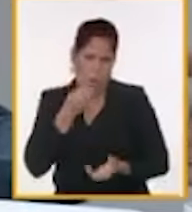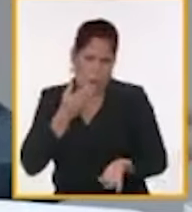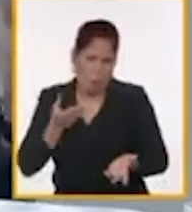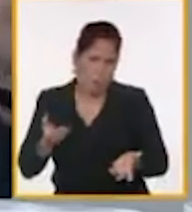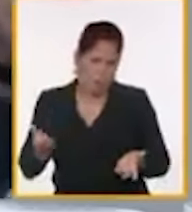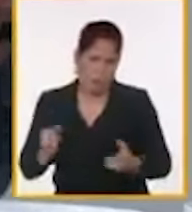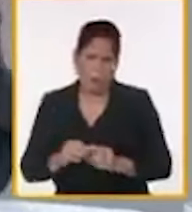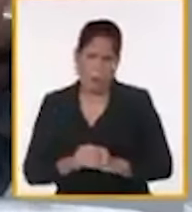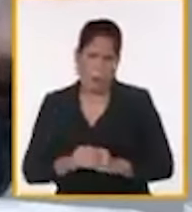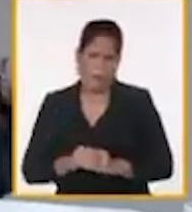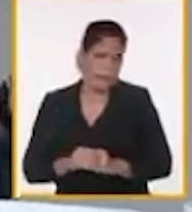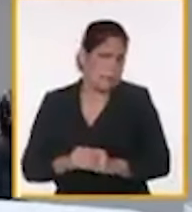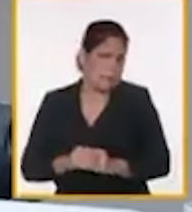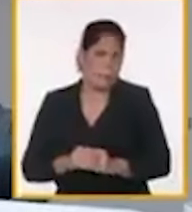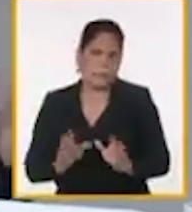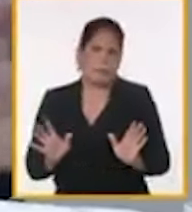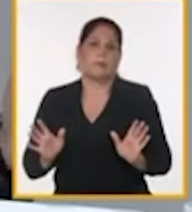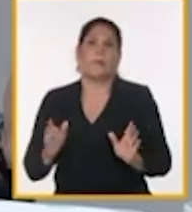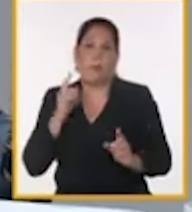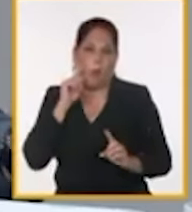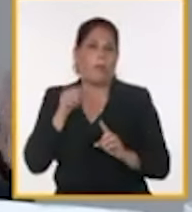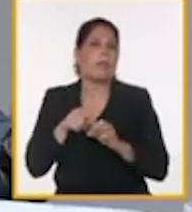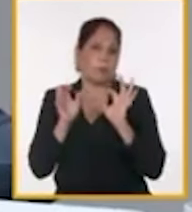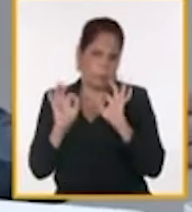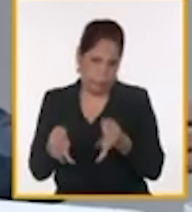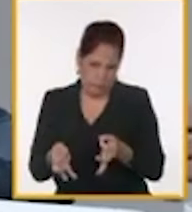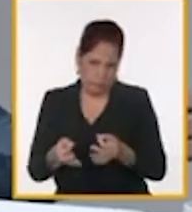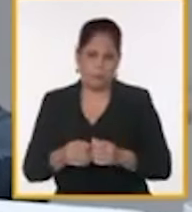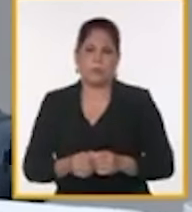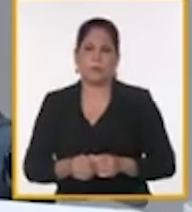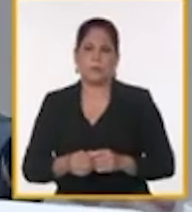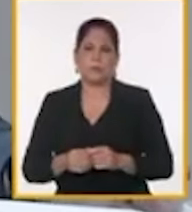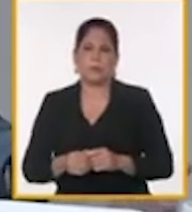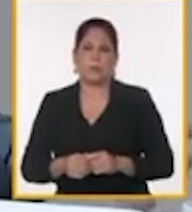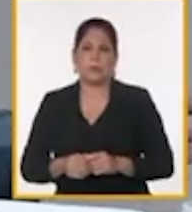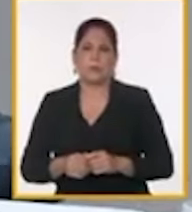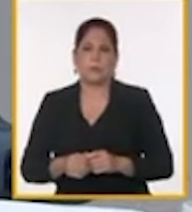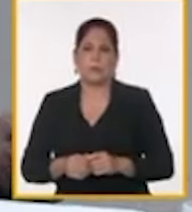todas esas prioridades. Ese es el propósito que está detrás de estas decisiones que adopta el gobierno en este momento. ¡Gracias! ¡Gracias!